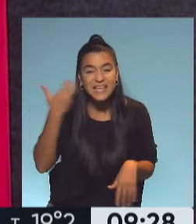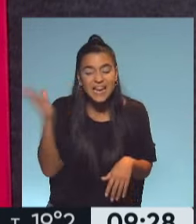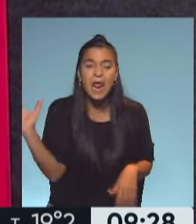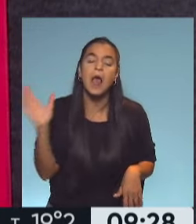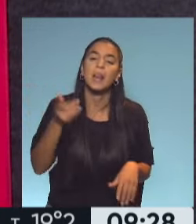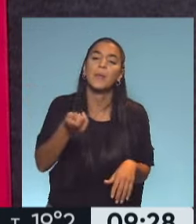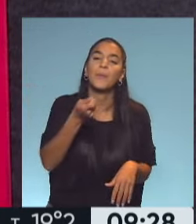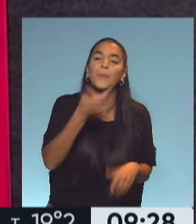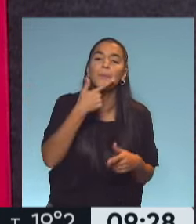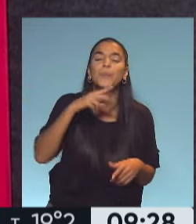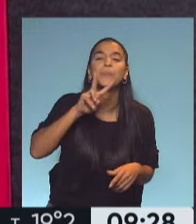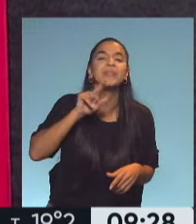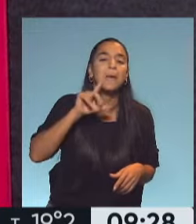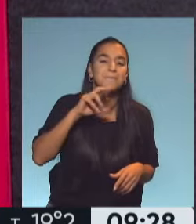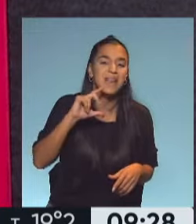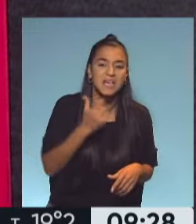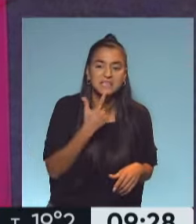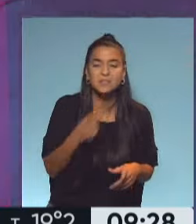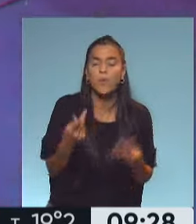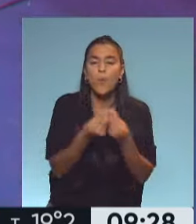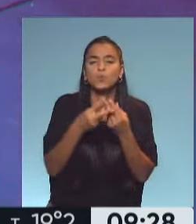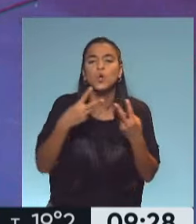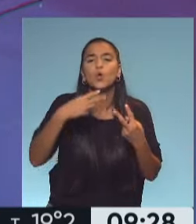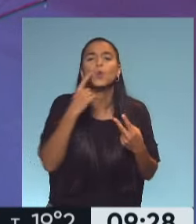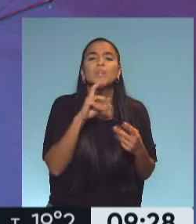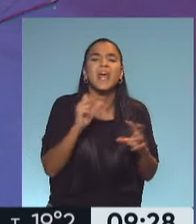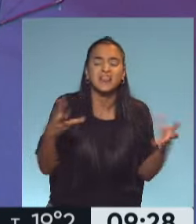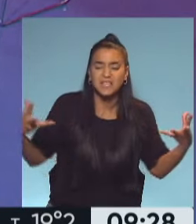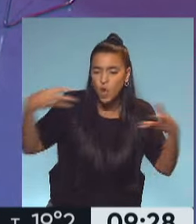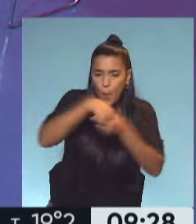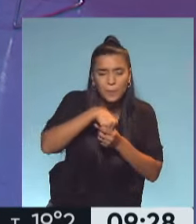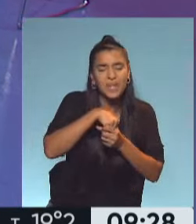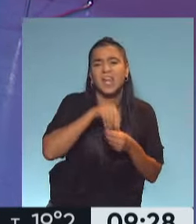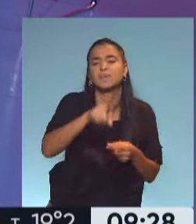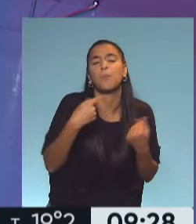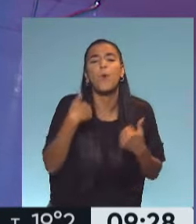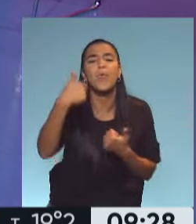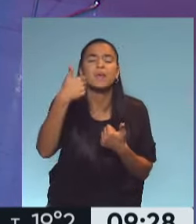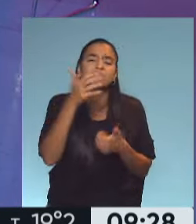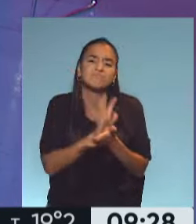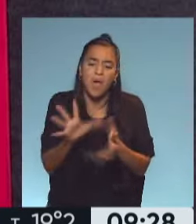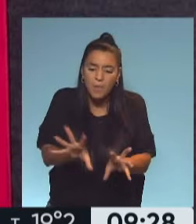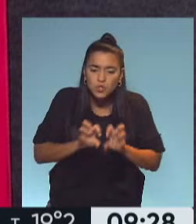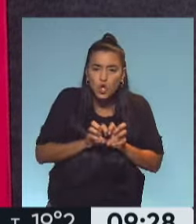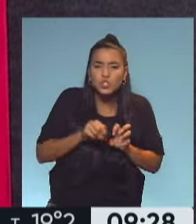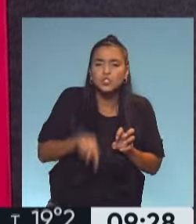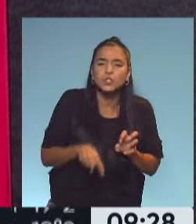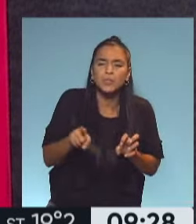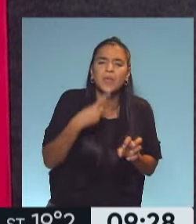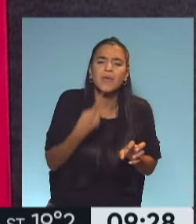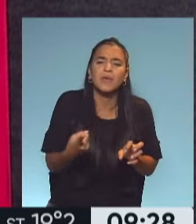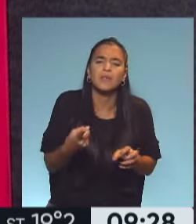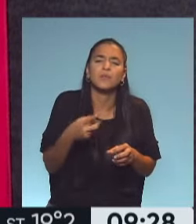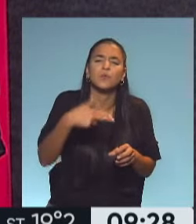los multivitamínicos es que combinan muchos nutrientes diferentes y muchas veces terminan compitiendo en la absorción de esos